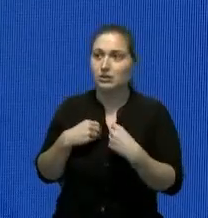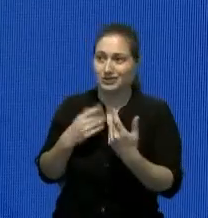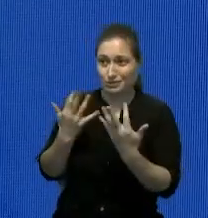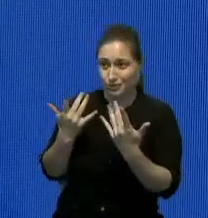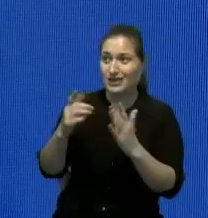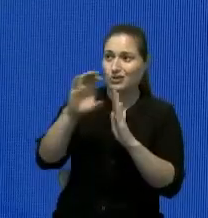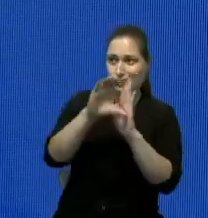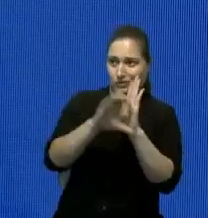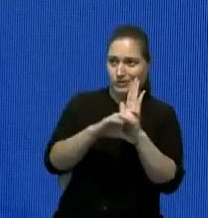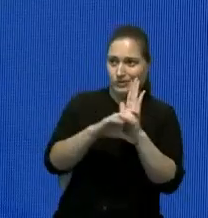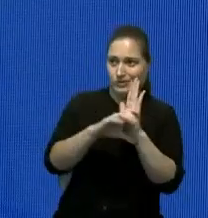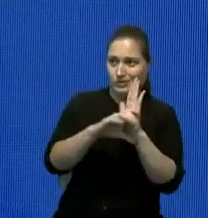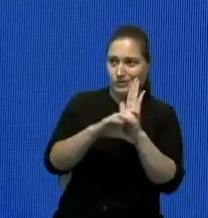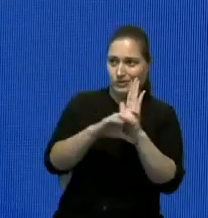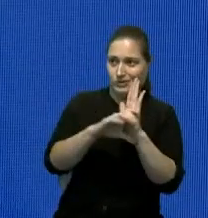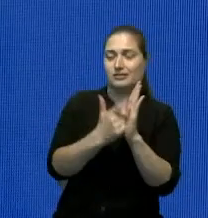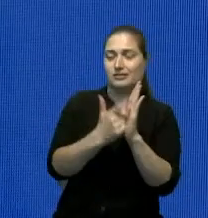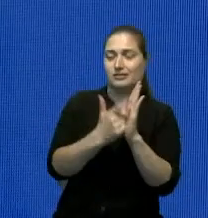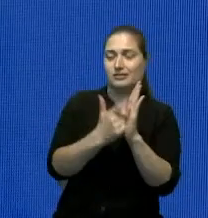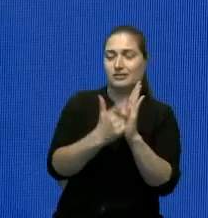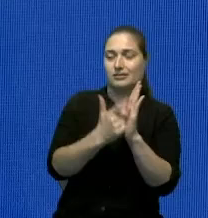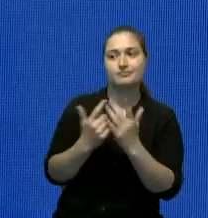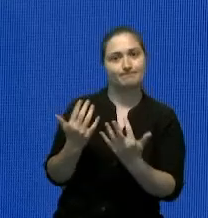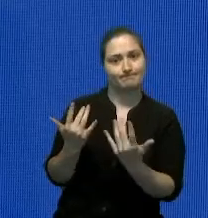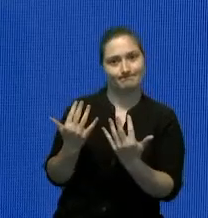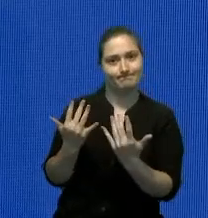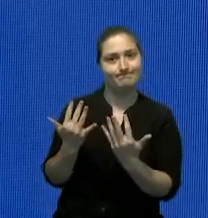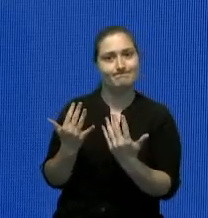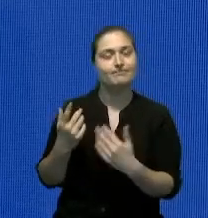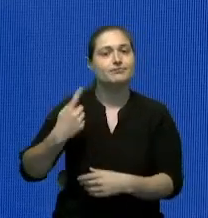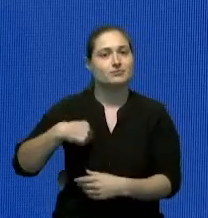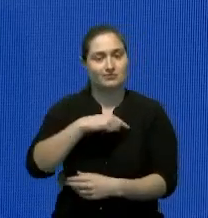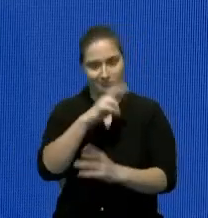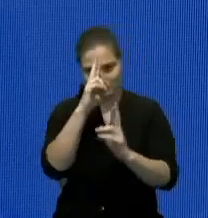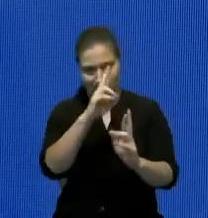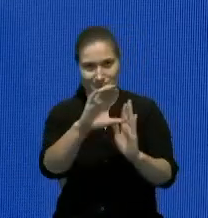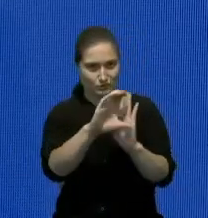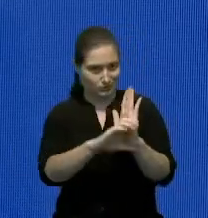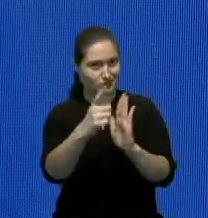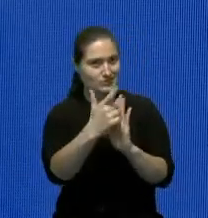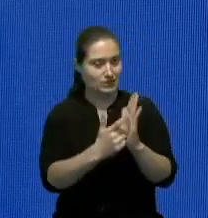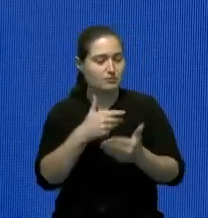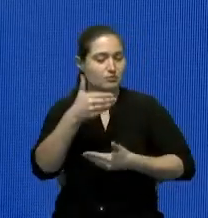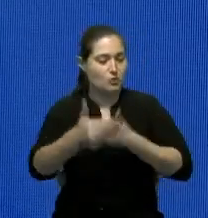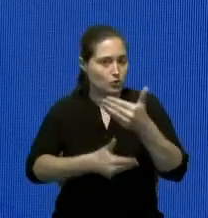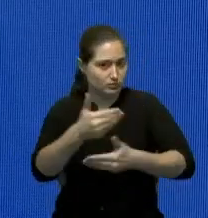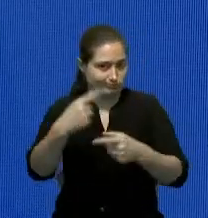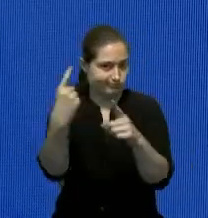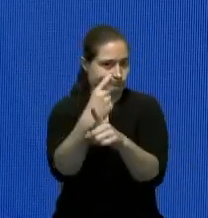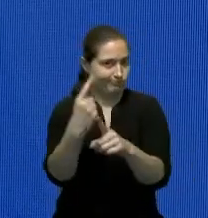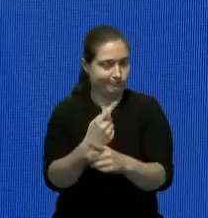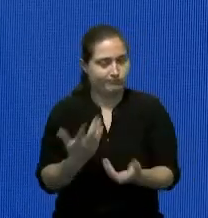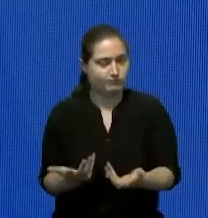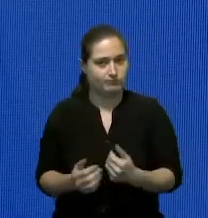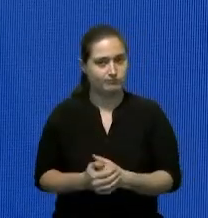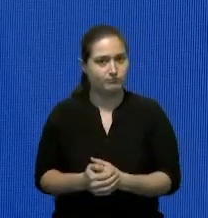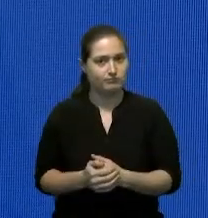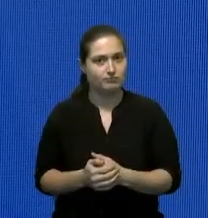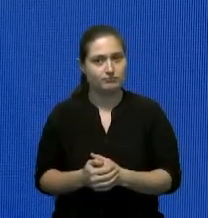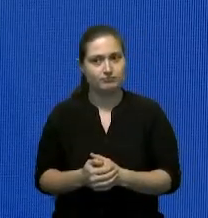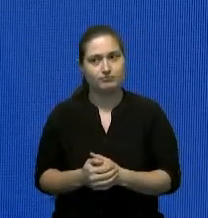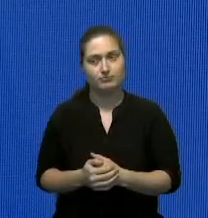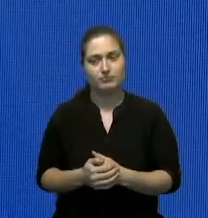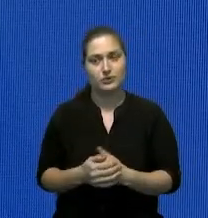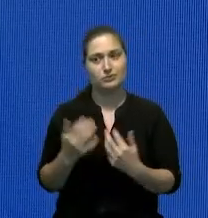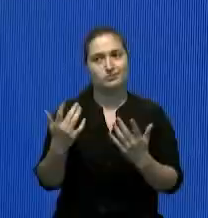y eso es lo que nosotros estamos respetando en los procesos para cumplir la ley y la constitución en ese caso